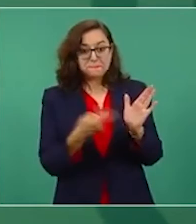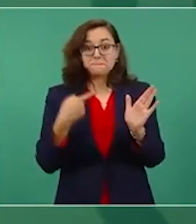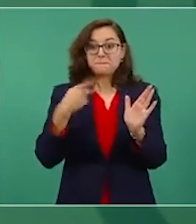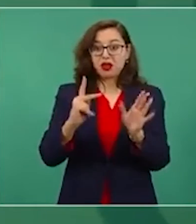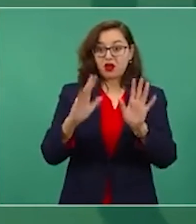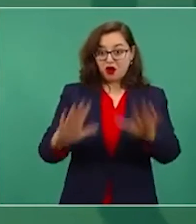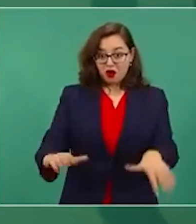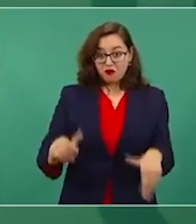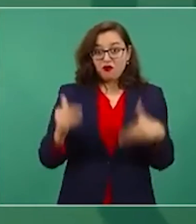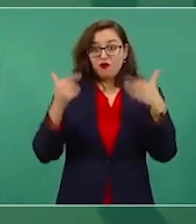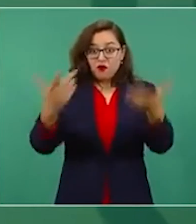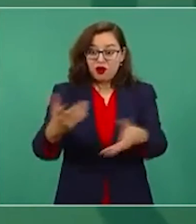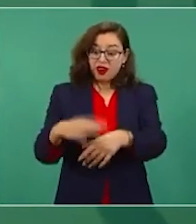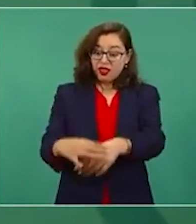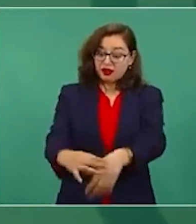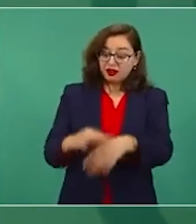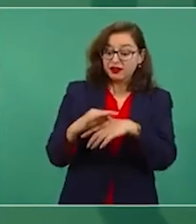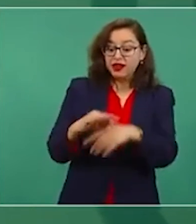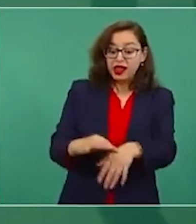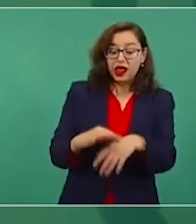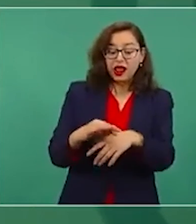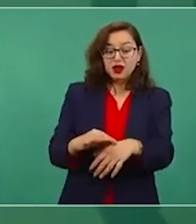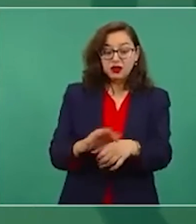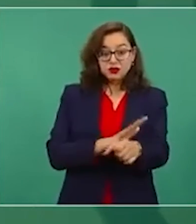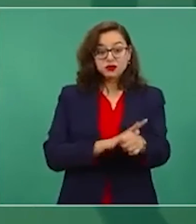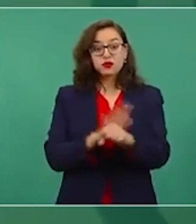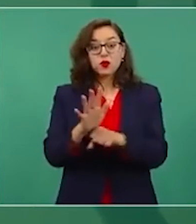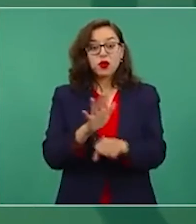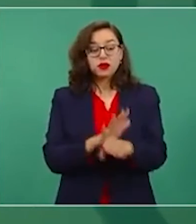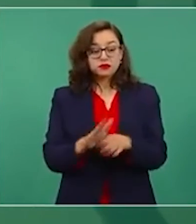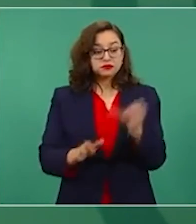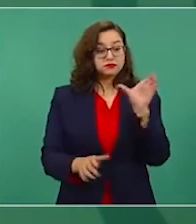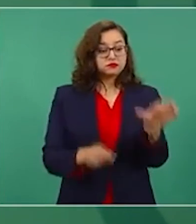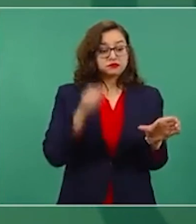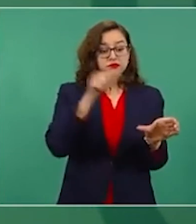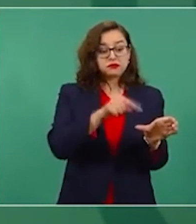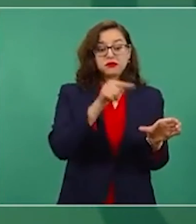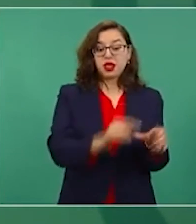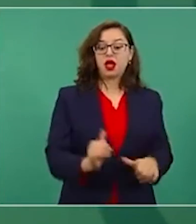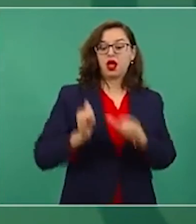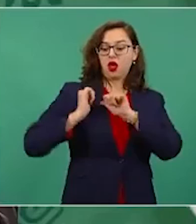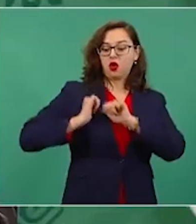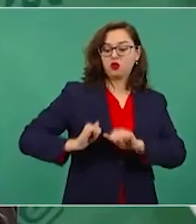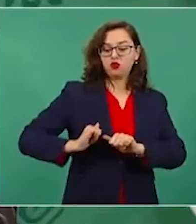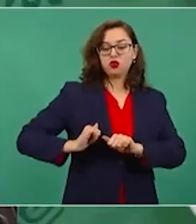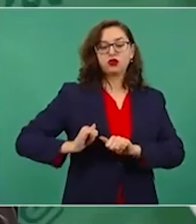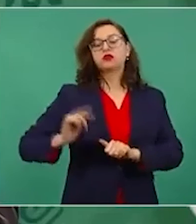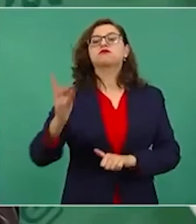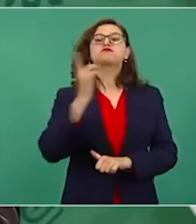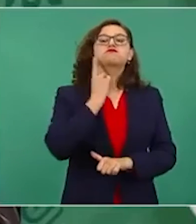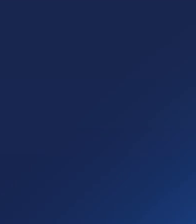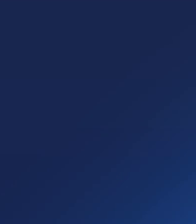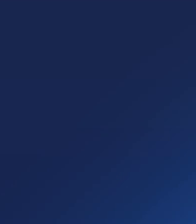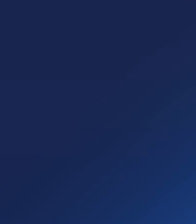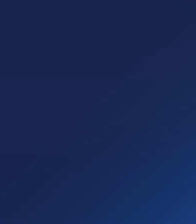los poderes legislativos o judicial eran apéndice.